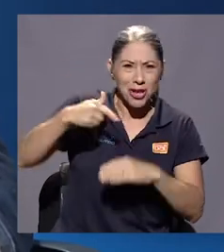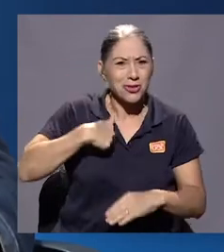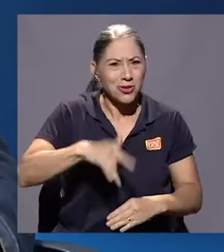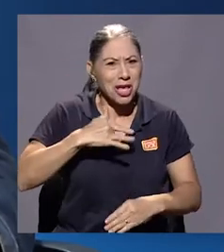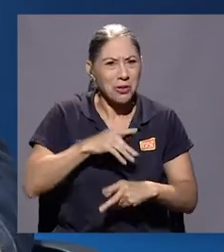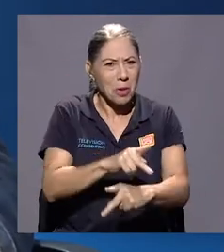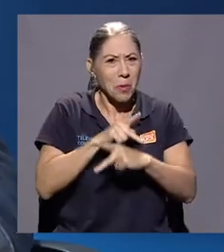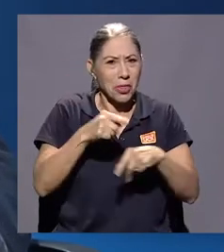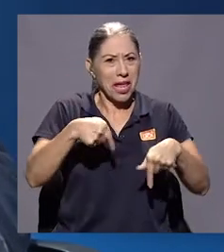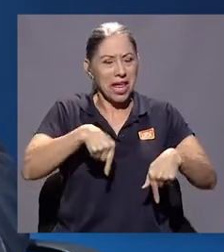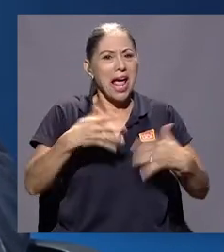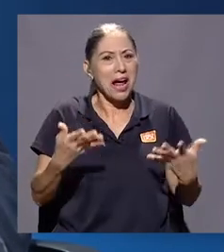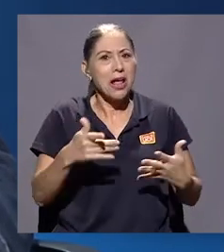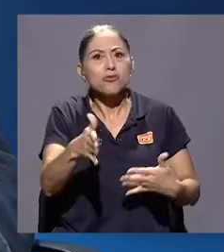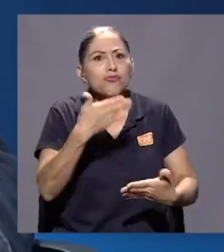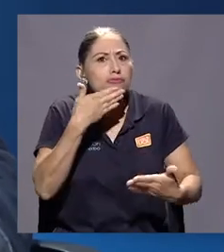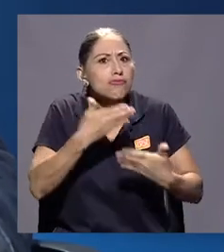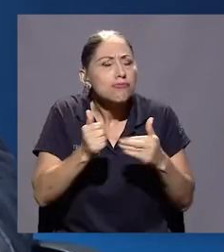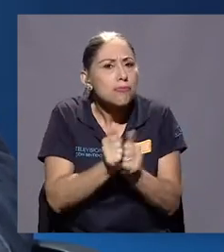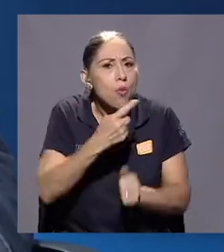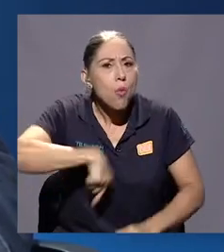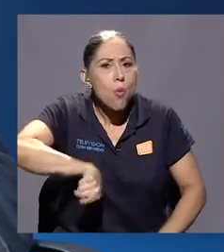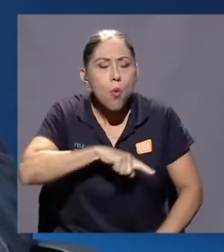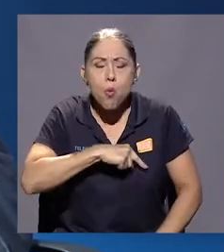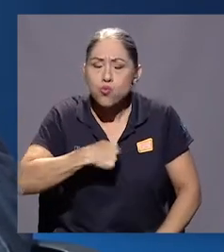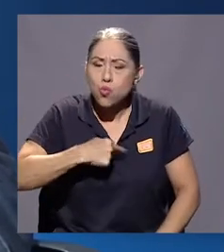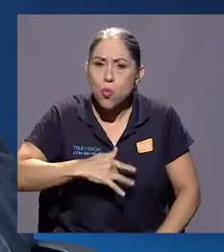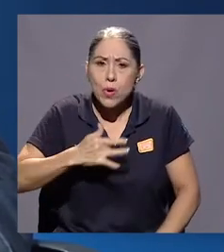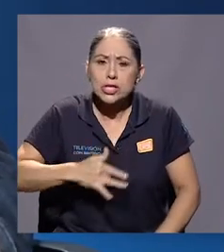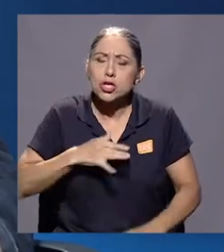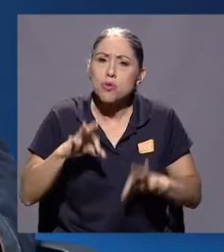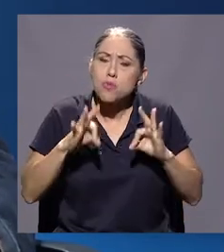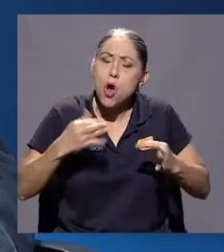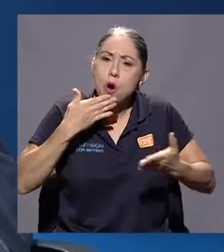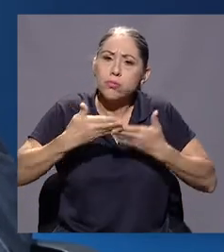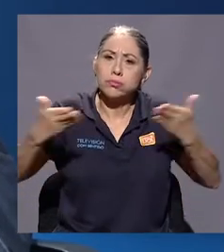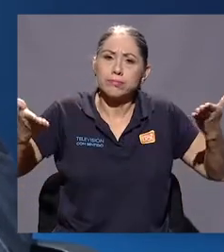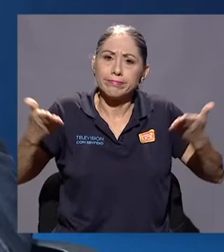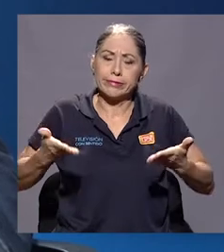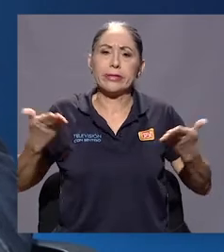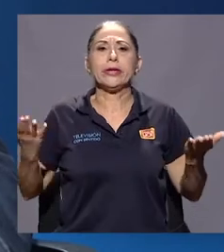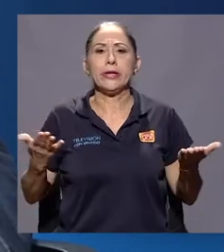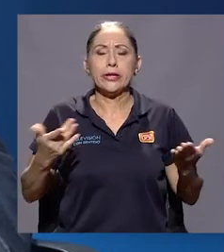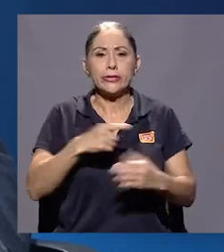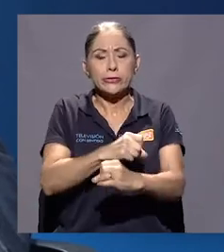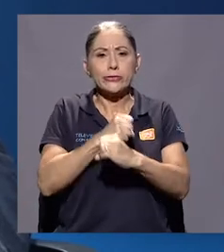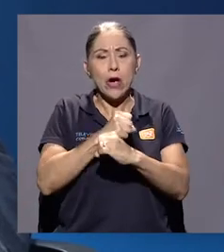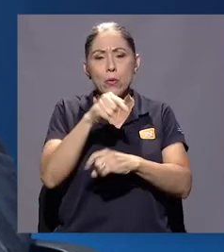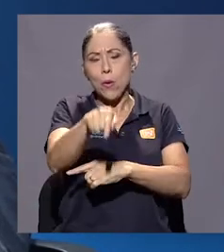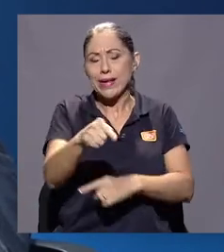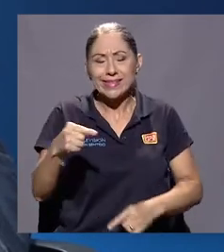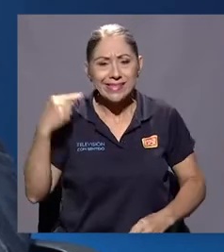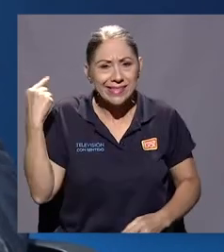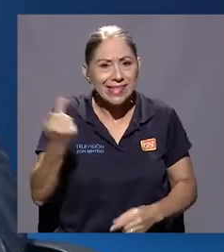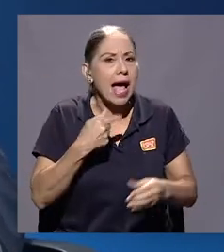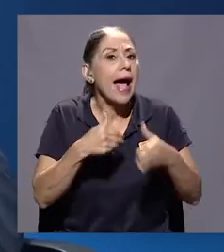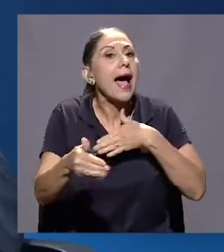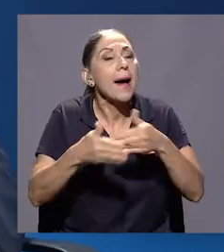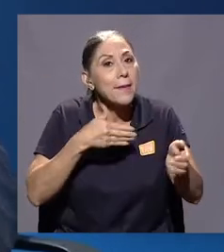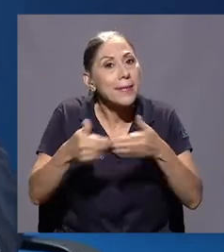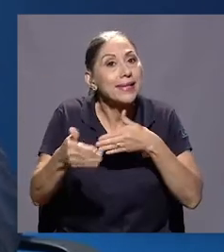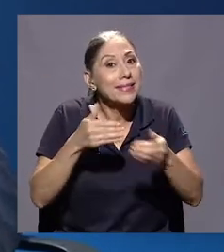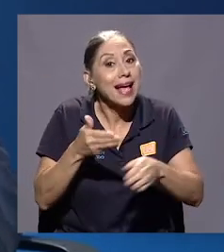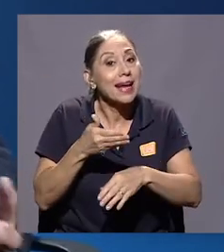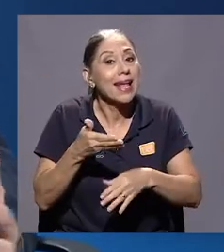Eran muy amables con nosotros. La verdad es que yo me sentí muy acogido y muy seguro ahí todo el tiempo. A pesar de que